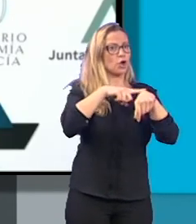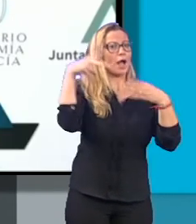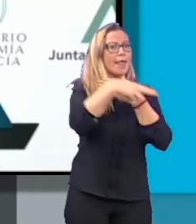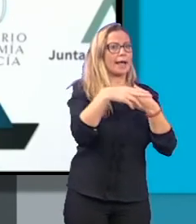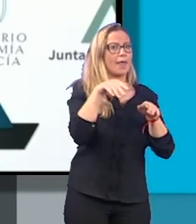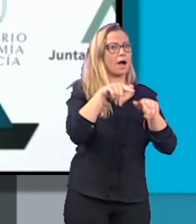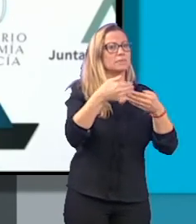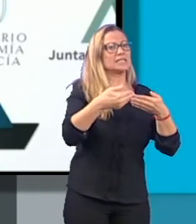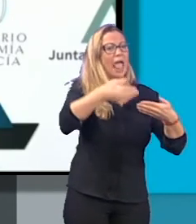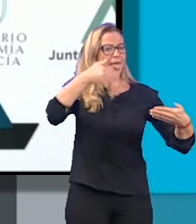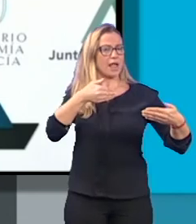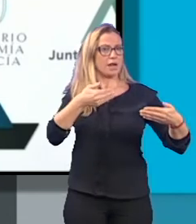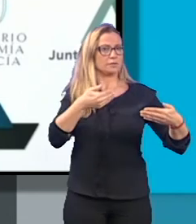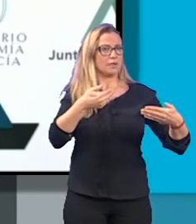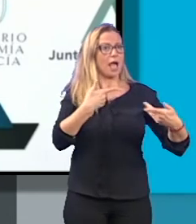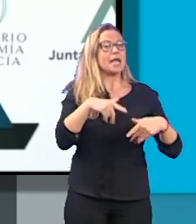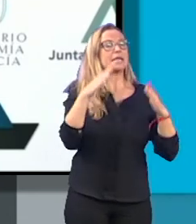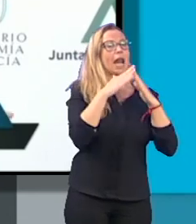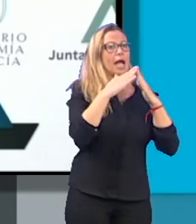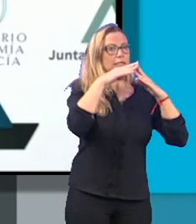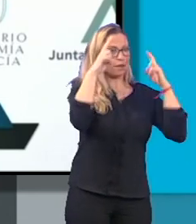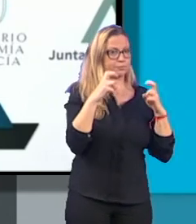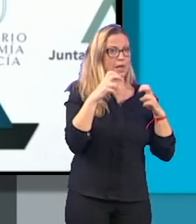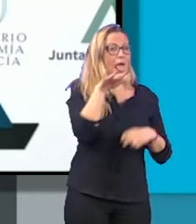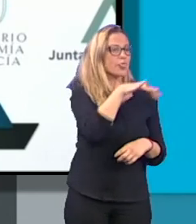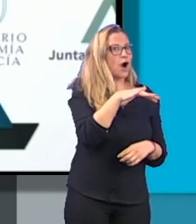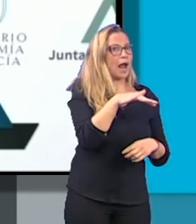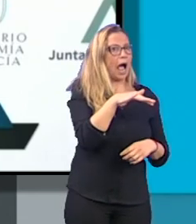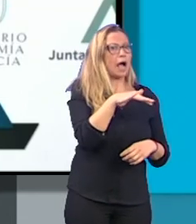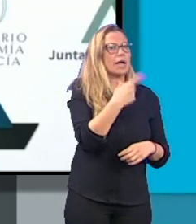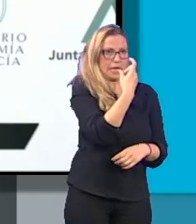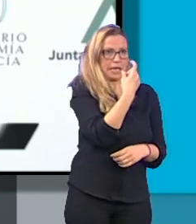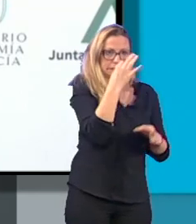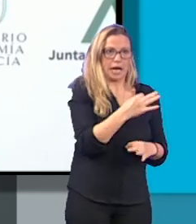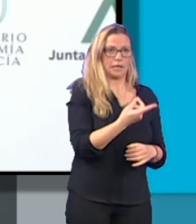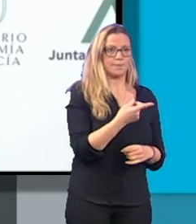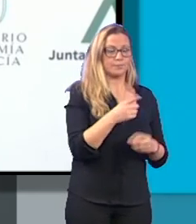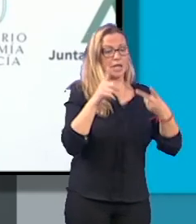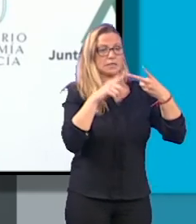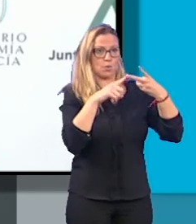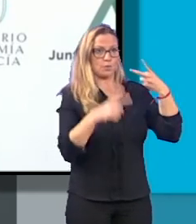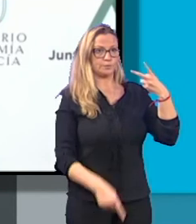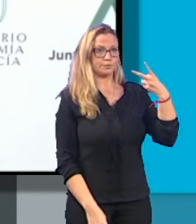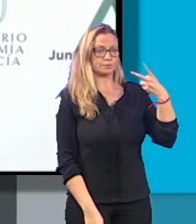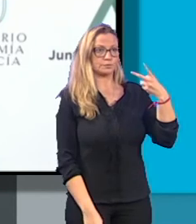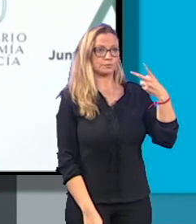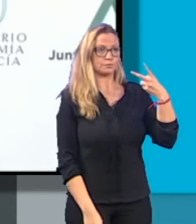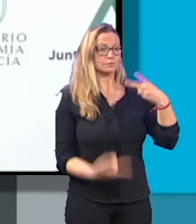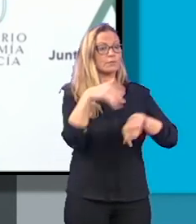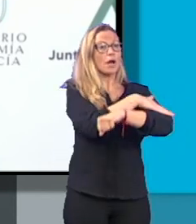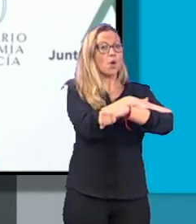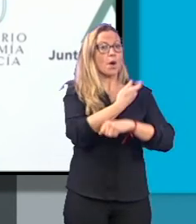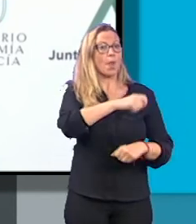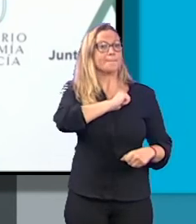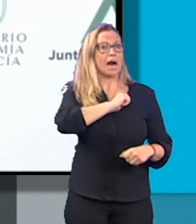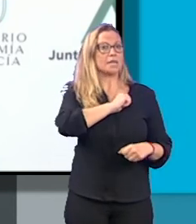y puntualmente confinamientos domiciliarios allá donde sea estrictamente necesario. En segundo lugar, que el Gobierno de